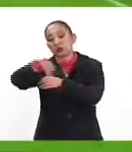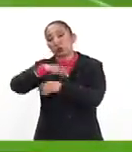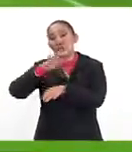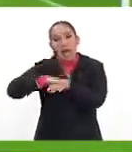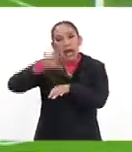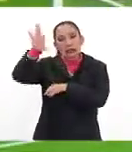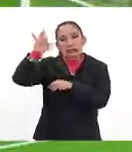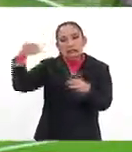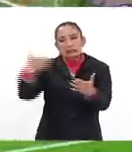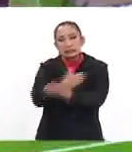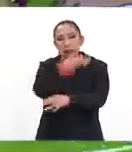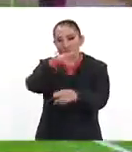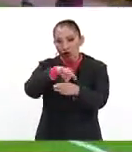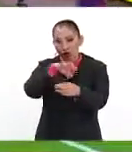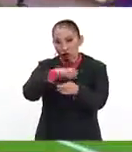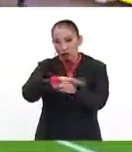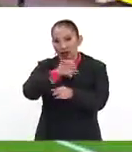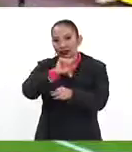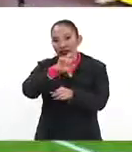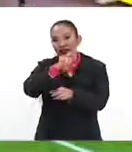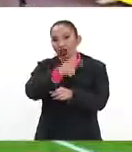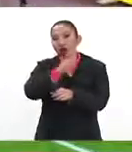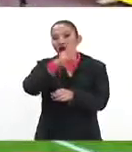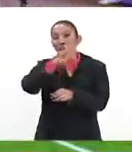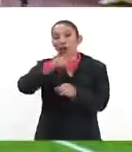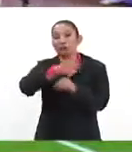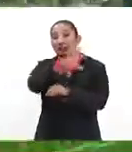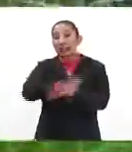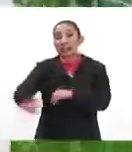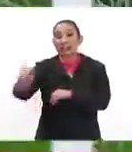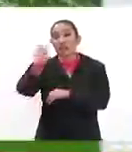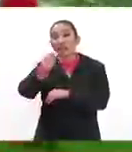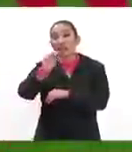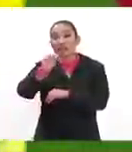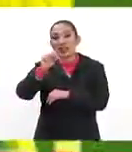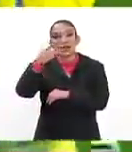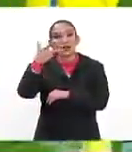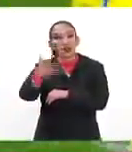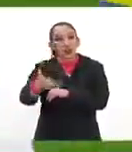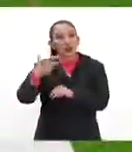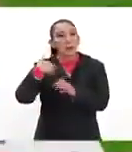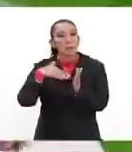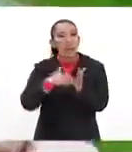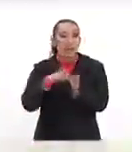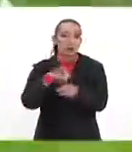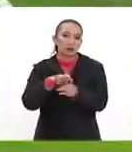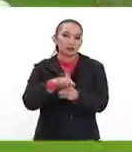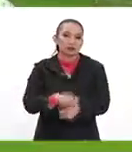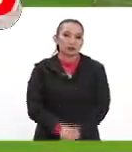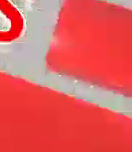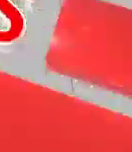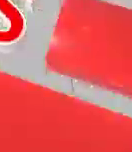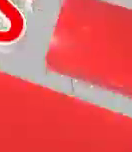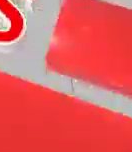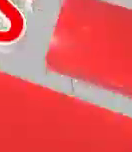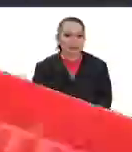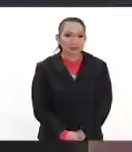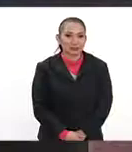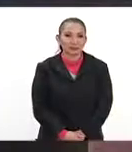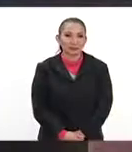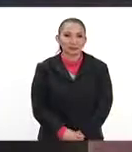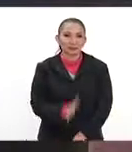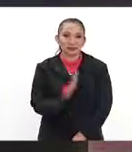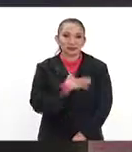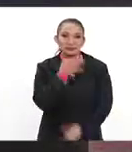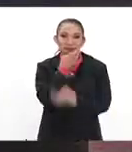que mayor votación obtuvo fue Sergio Ramos con más de 588 mil votos. Y